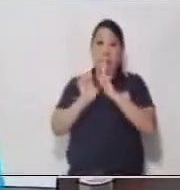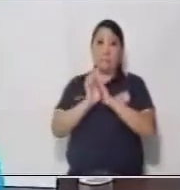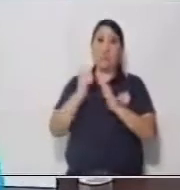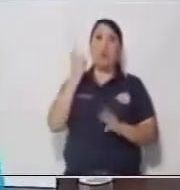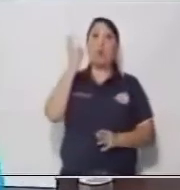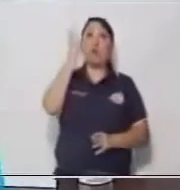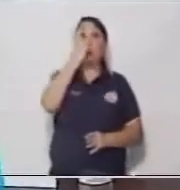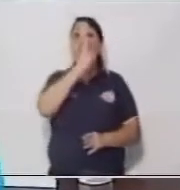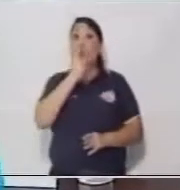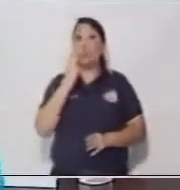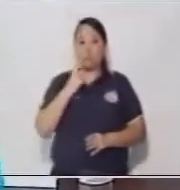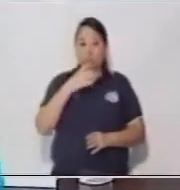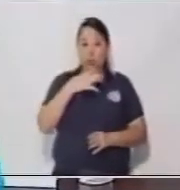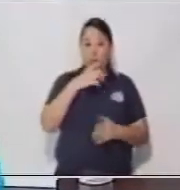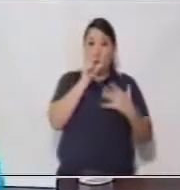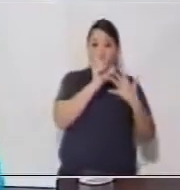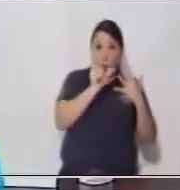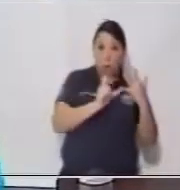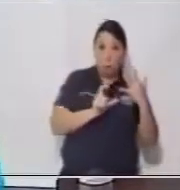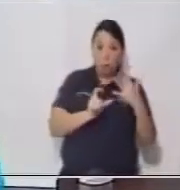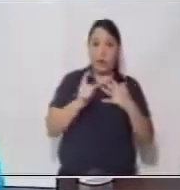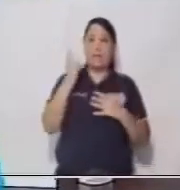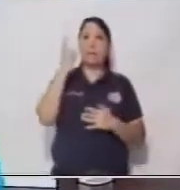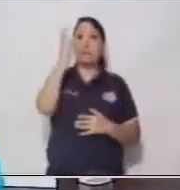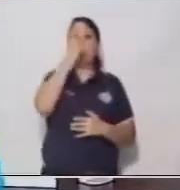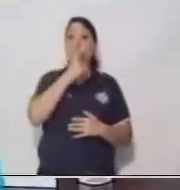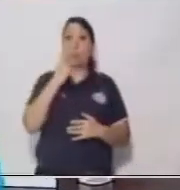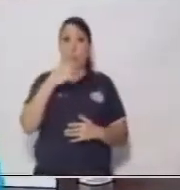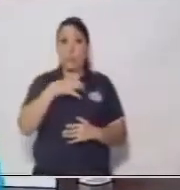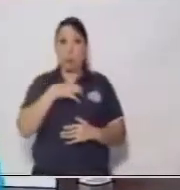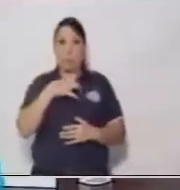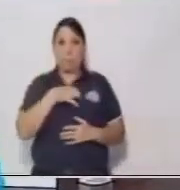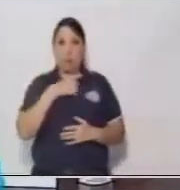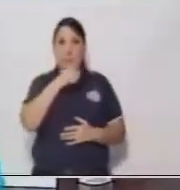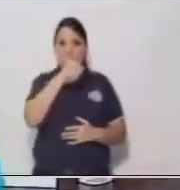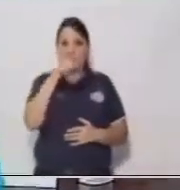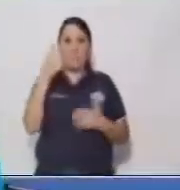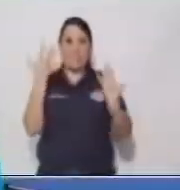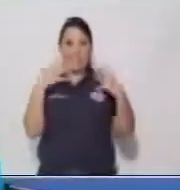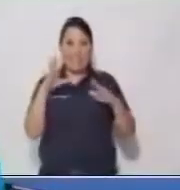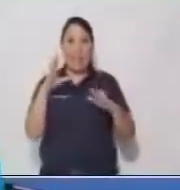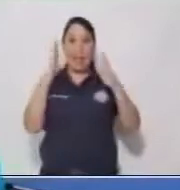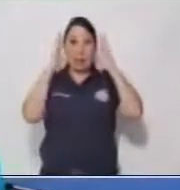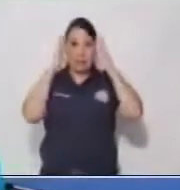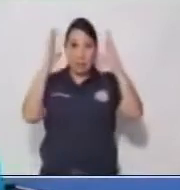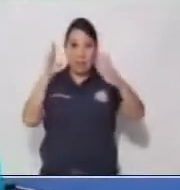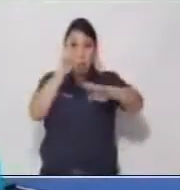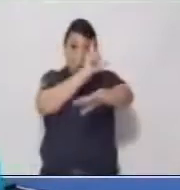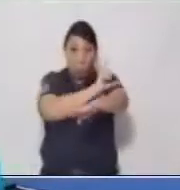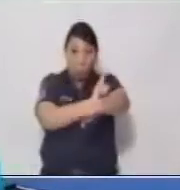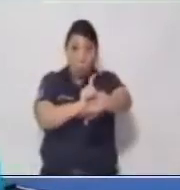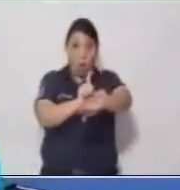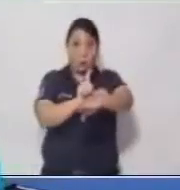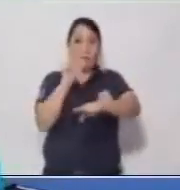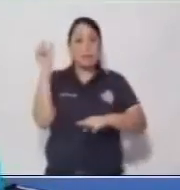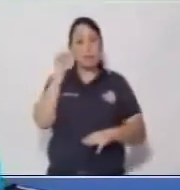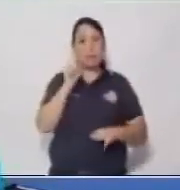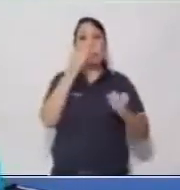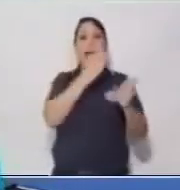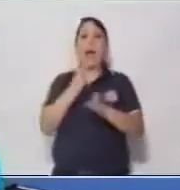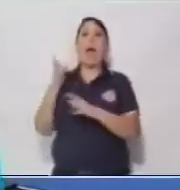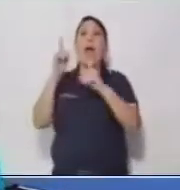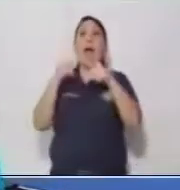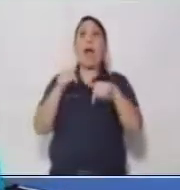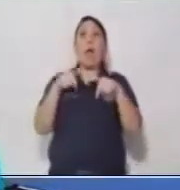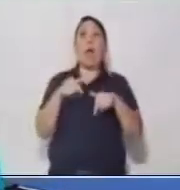en casa escucharon muy bien el cuento. Ahora vamos a utilizar